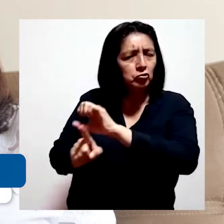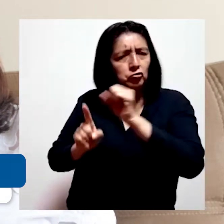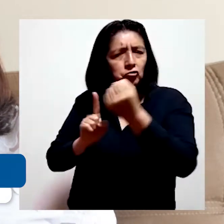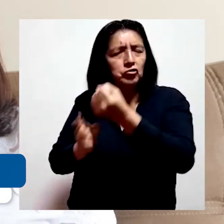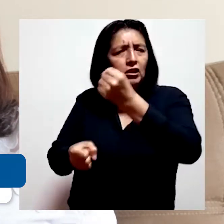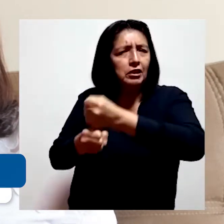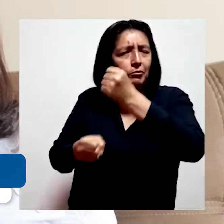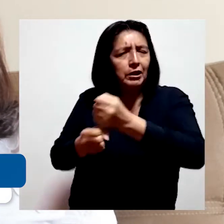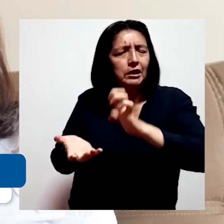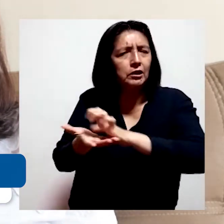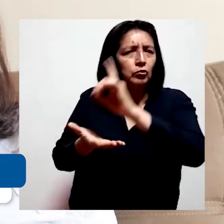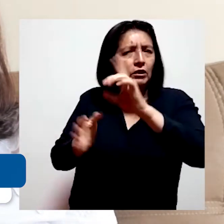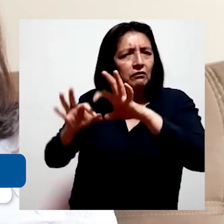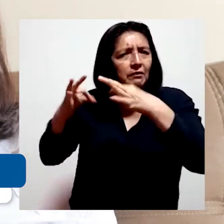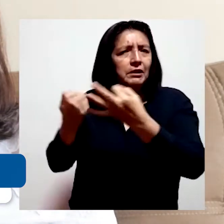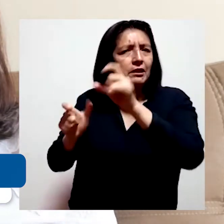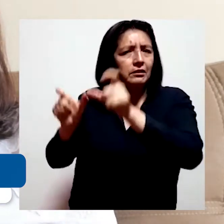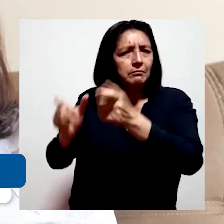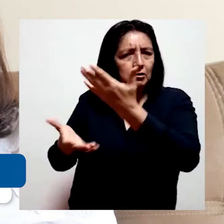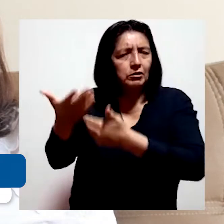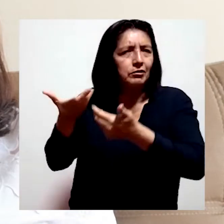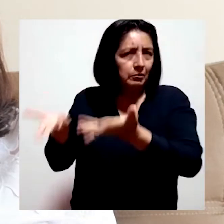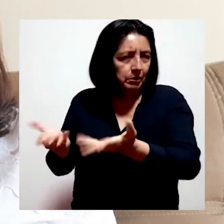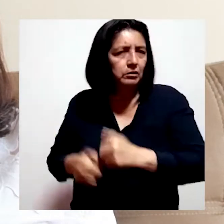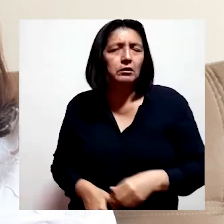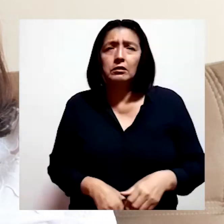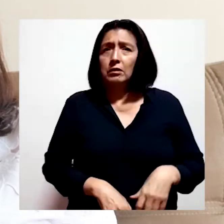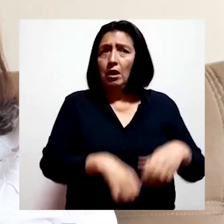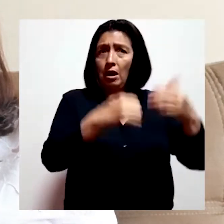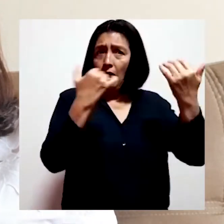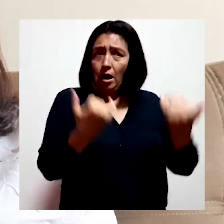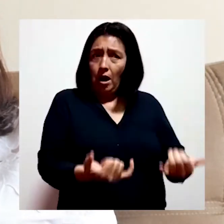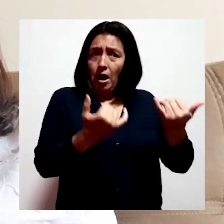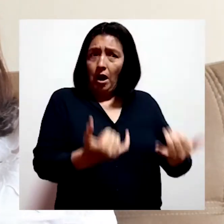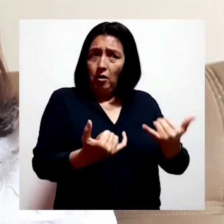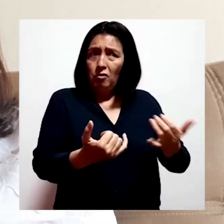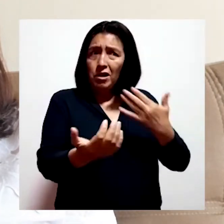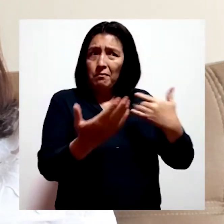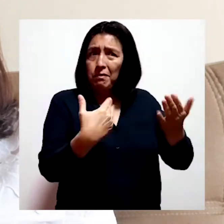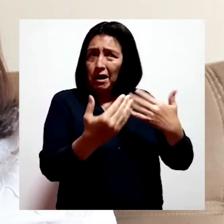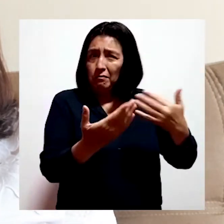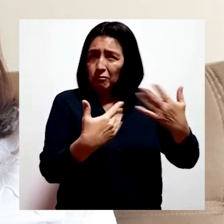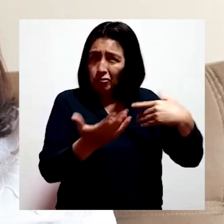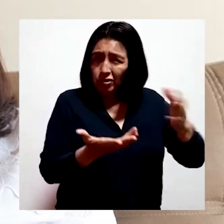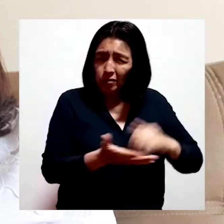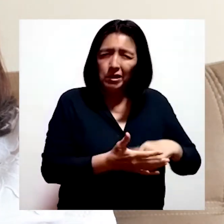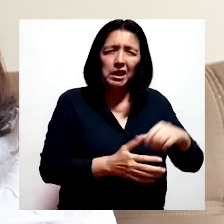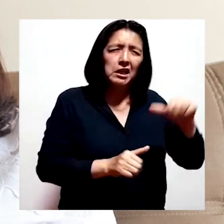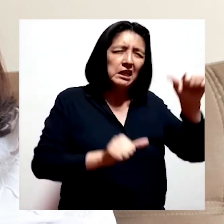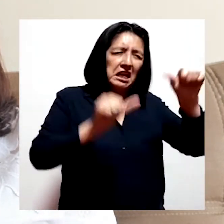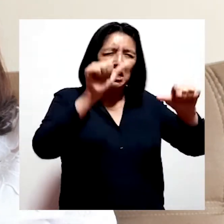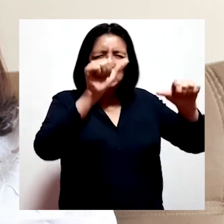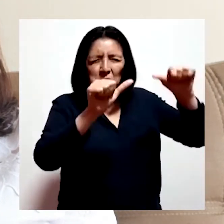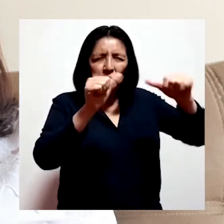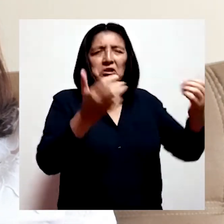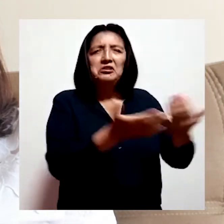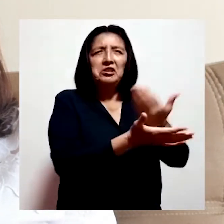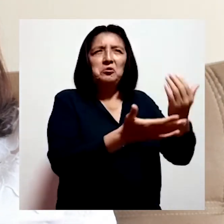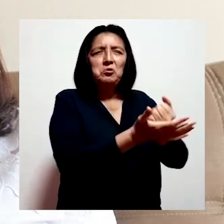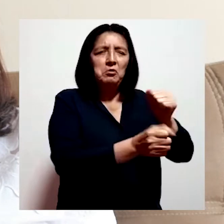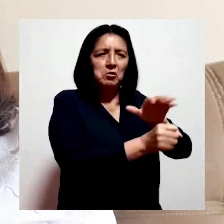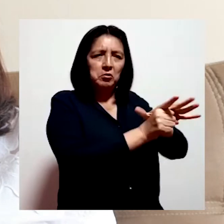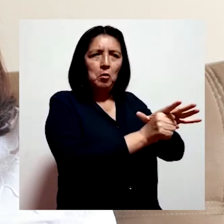laboral, educativa y familiar de las personas con discapacidad. El día de hoy vamos a despejar dudas acerca del nuevo coronavirus o su